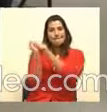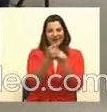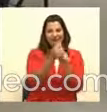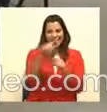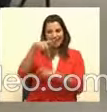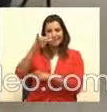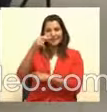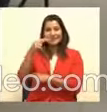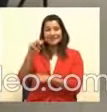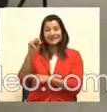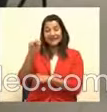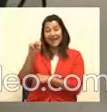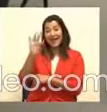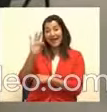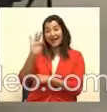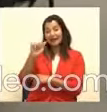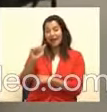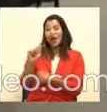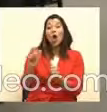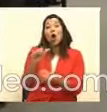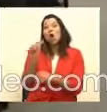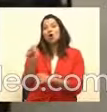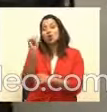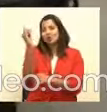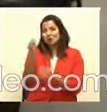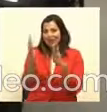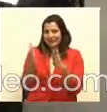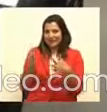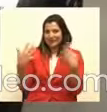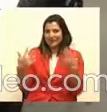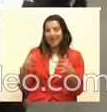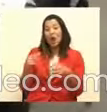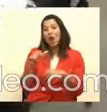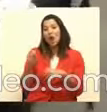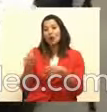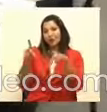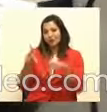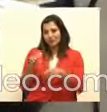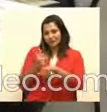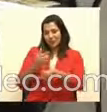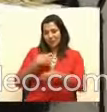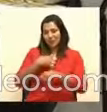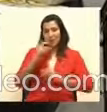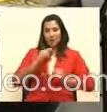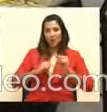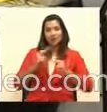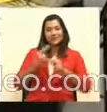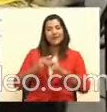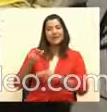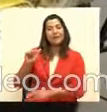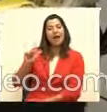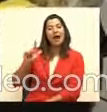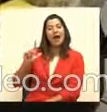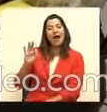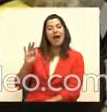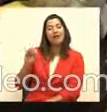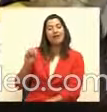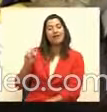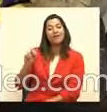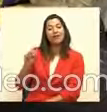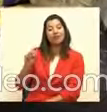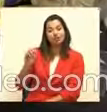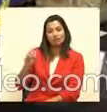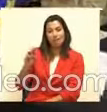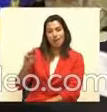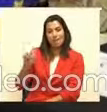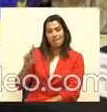otro gran artista, otro gran emprendedor, Luis Alfonso Marín Sandí, así es, está con